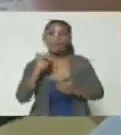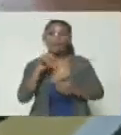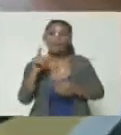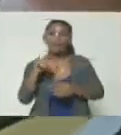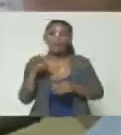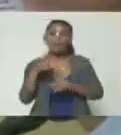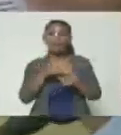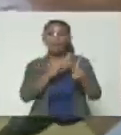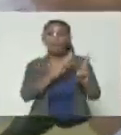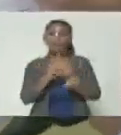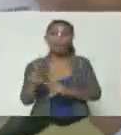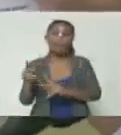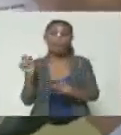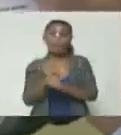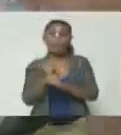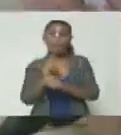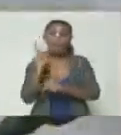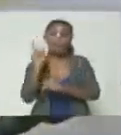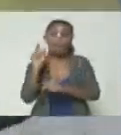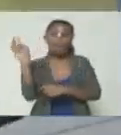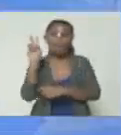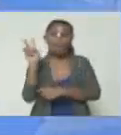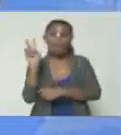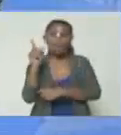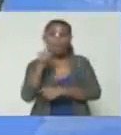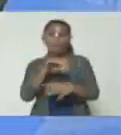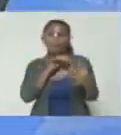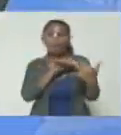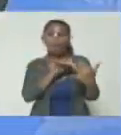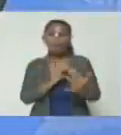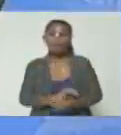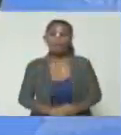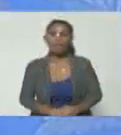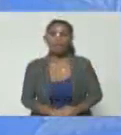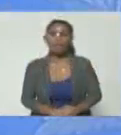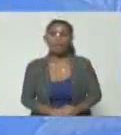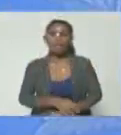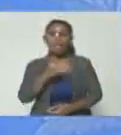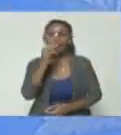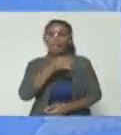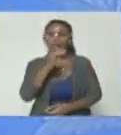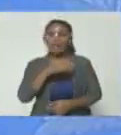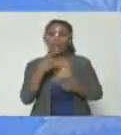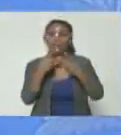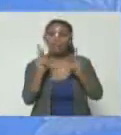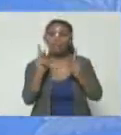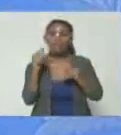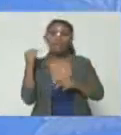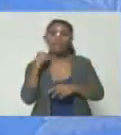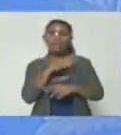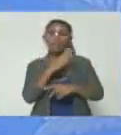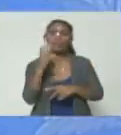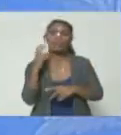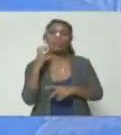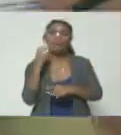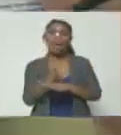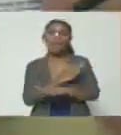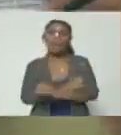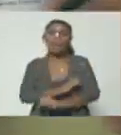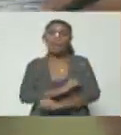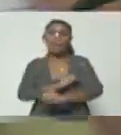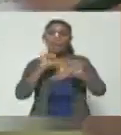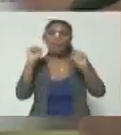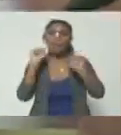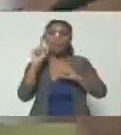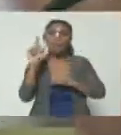es planeado y operado desde Venezuela por la guerrilla y en la tarde publica Iván Duque ante la explosión de